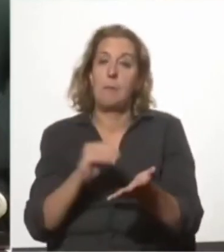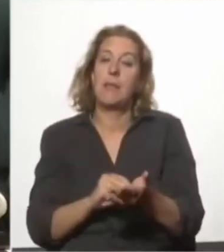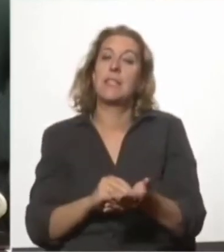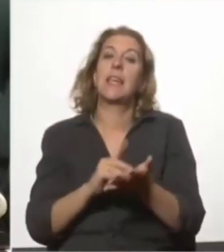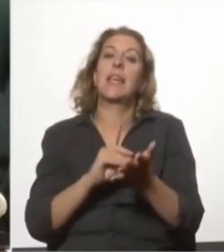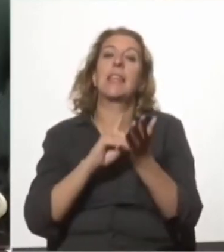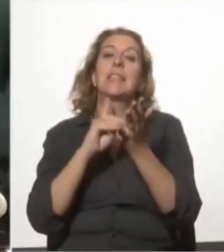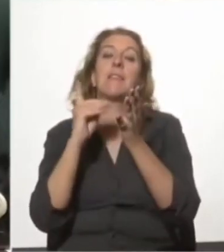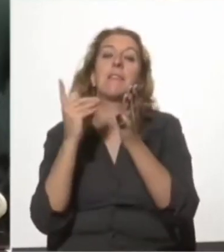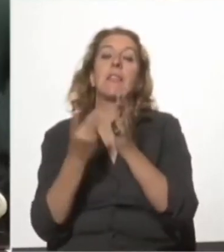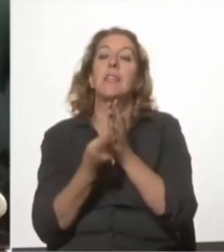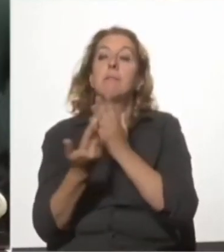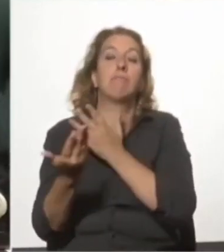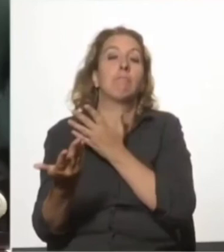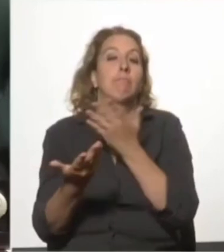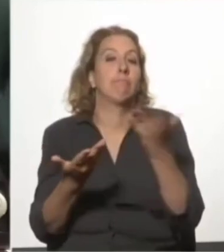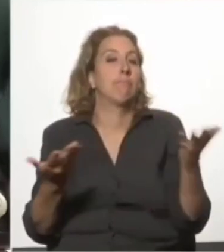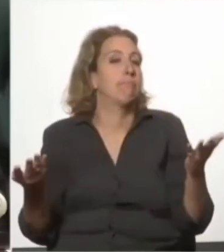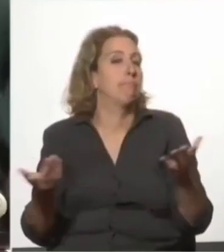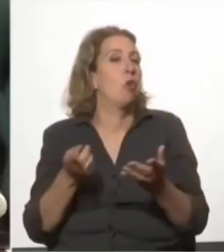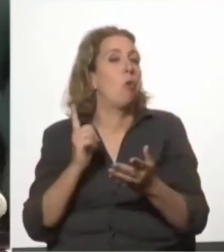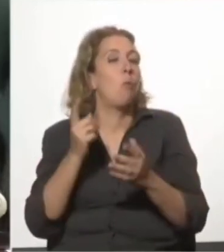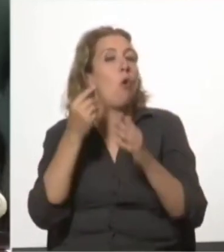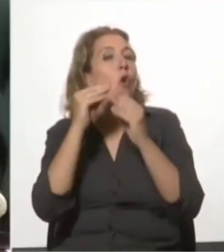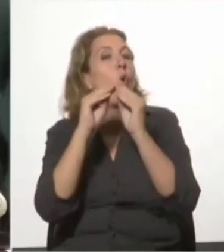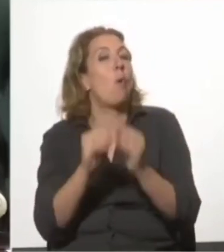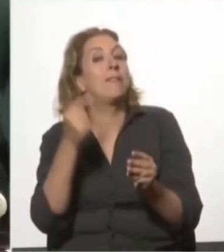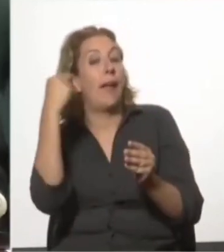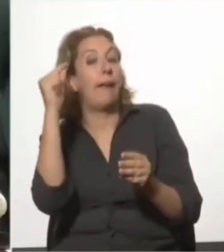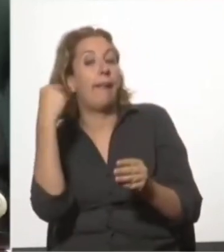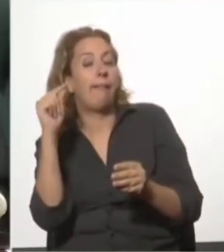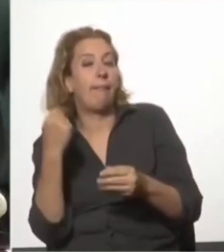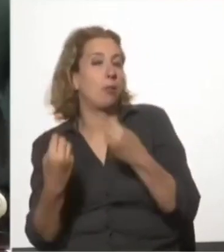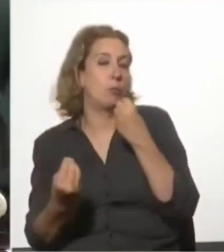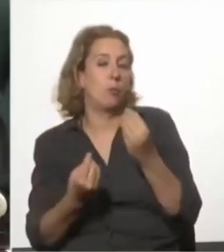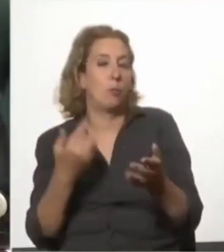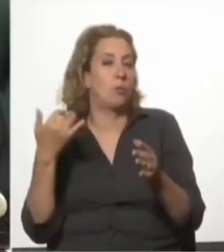definir en qué términos se deben rendir esas cuentas cuando se incumpla. Gracias, señora Presidenta.